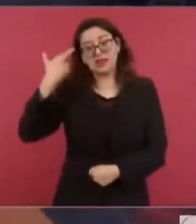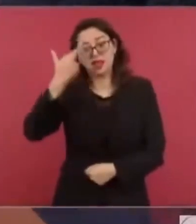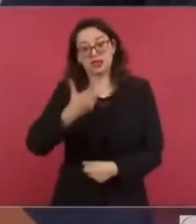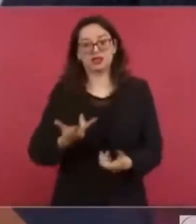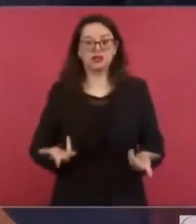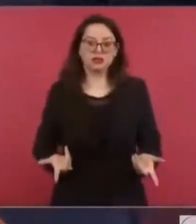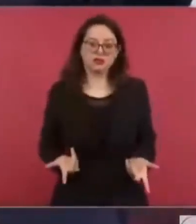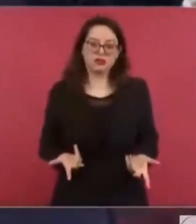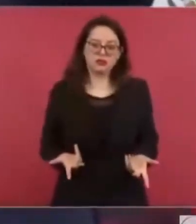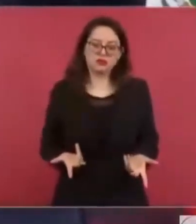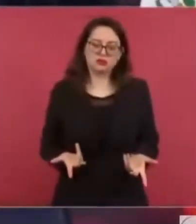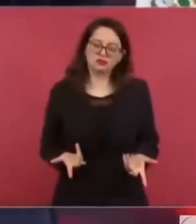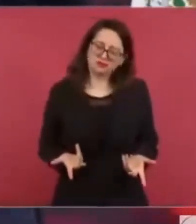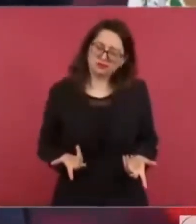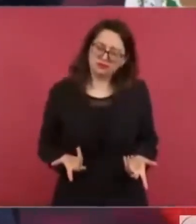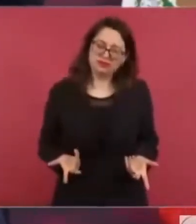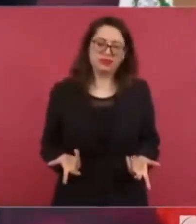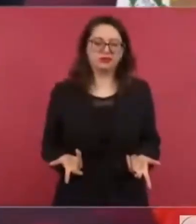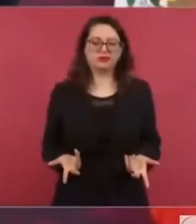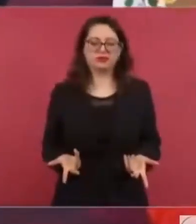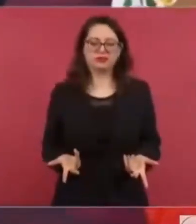Durante tantos años ya pasó